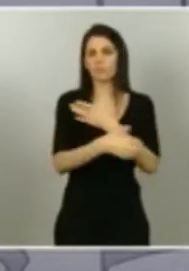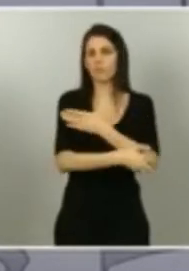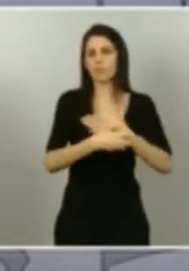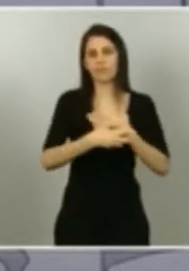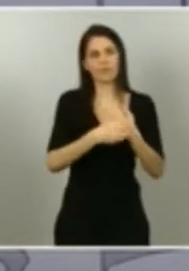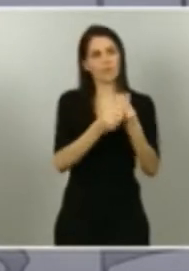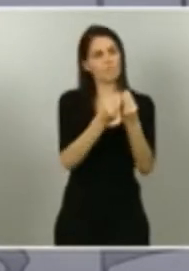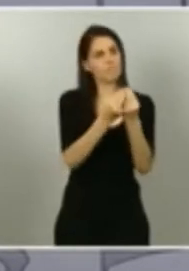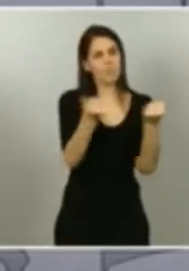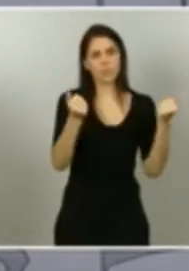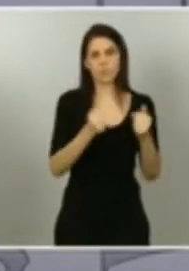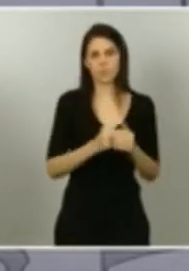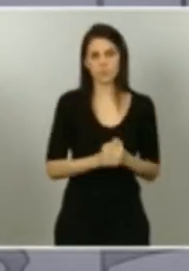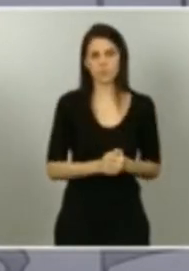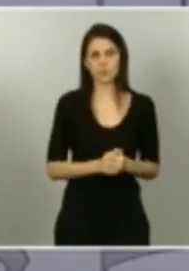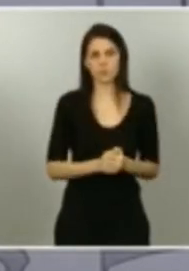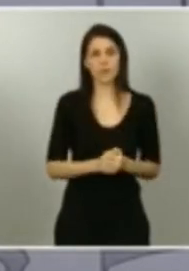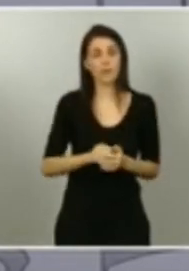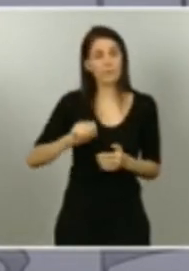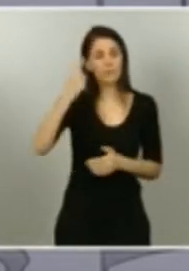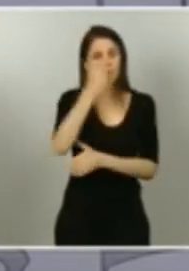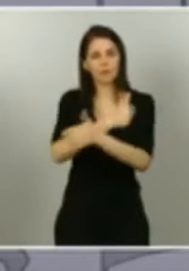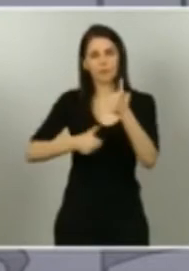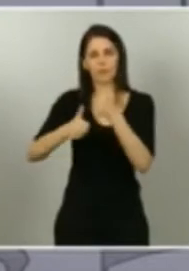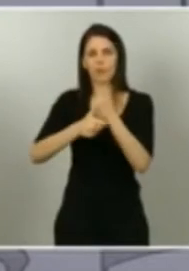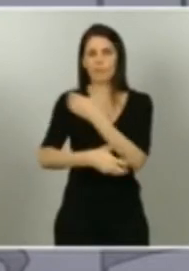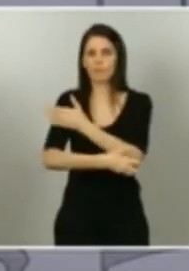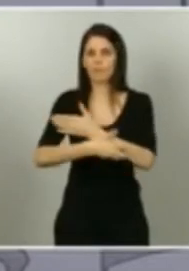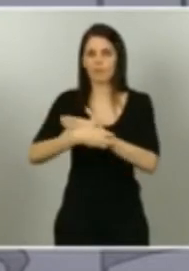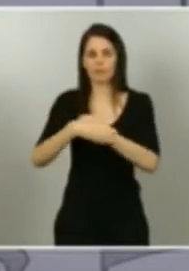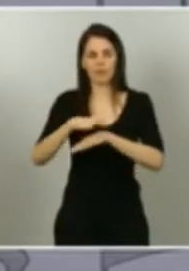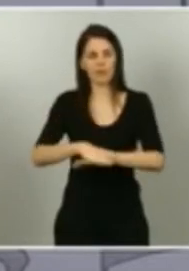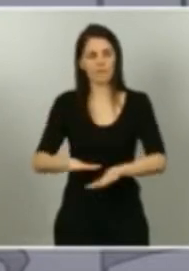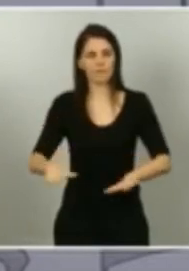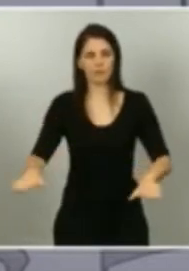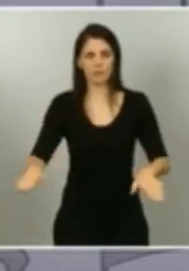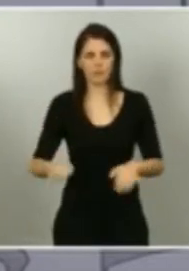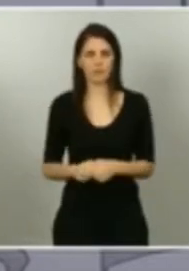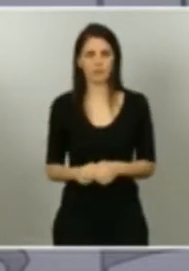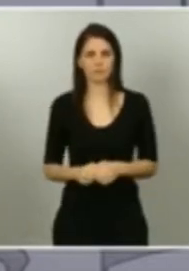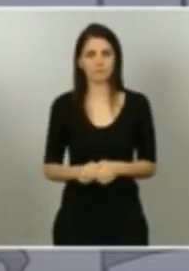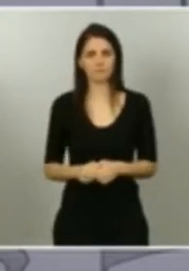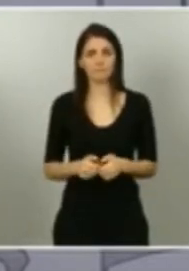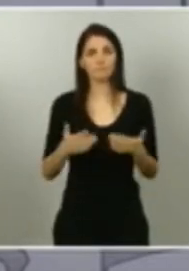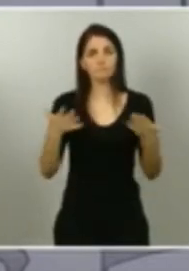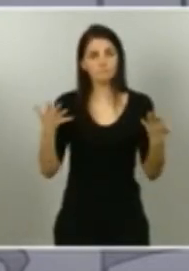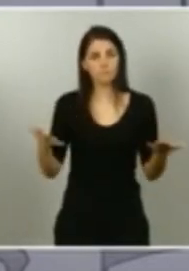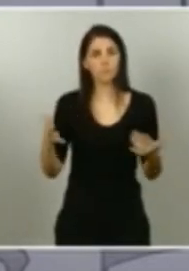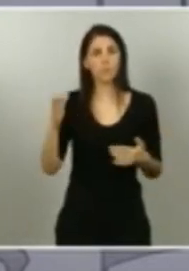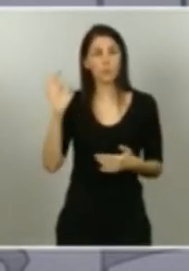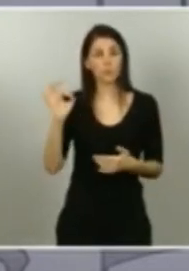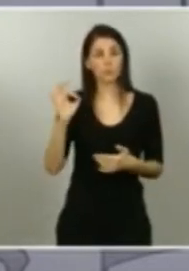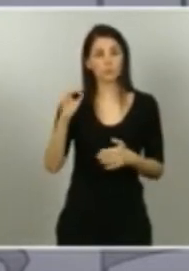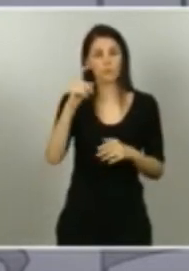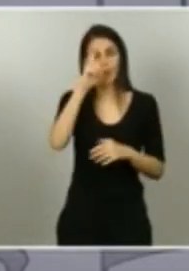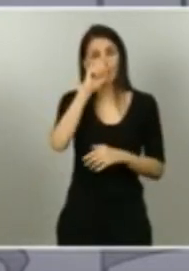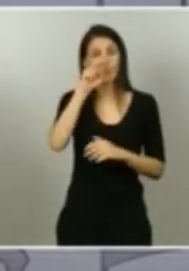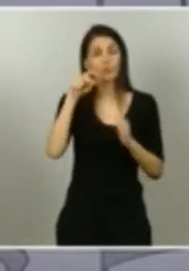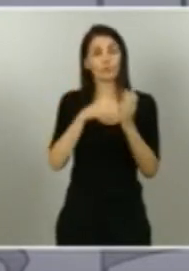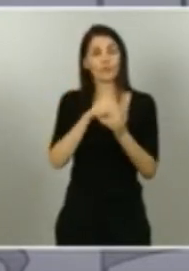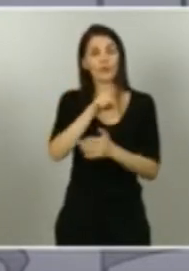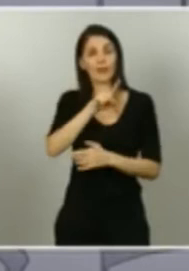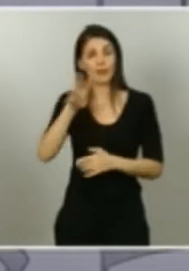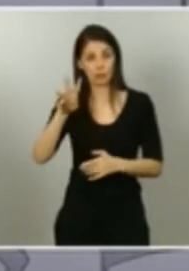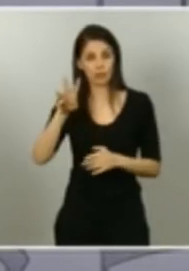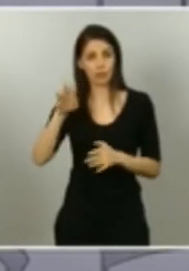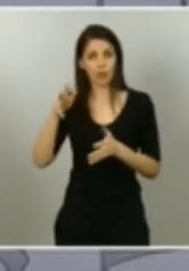infantil y dar cumplimiento en consecuencia a las recomendaciones que cada año, desde el año 2014, nos hace el Consejo de Europa a